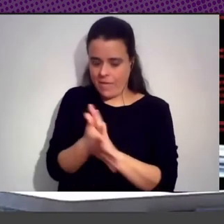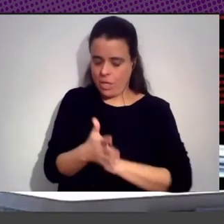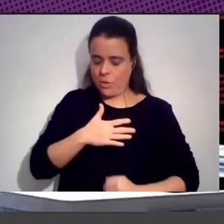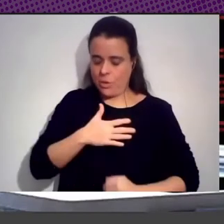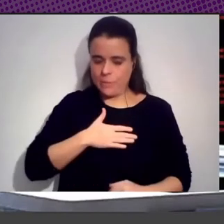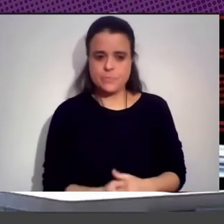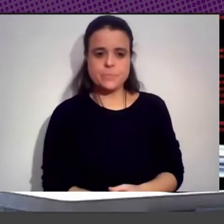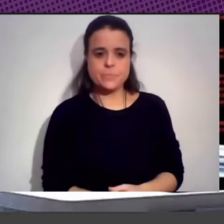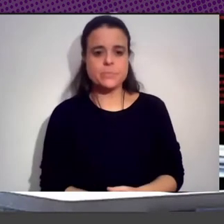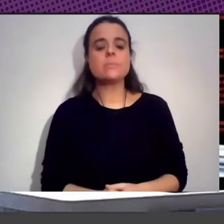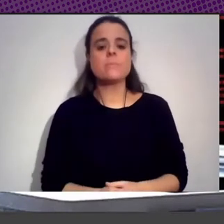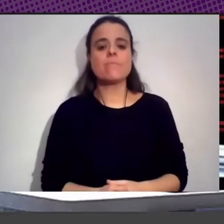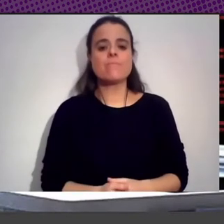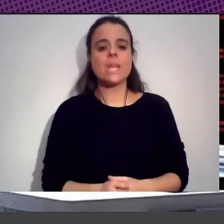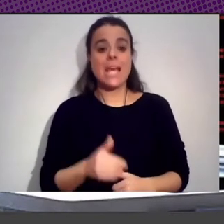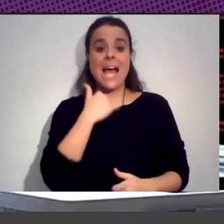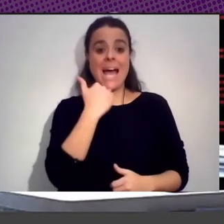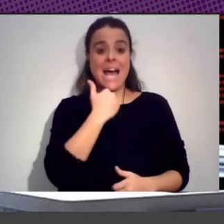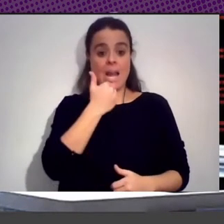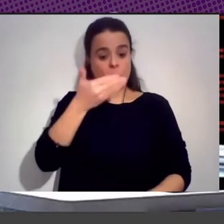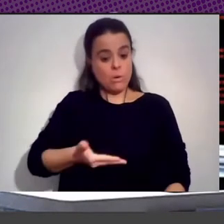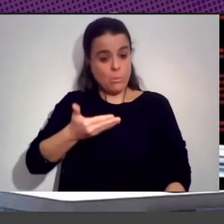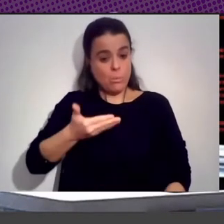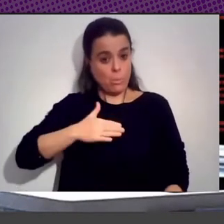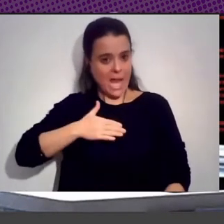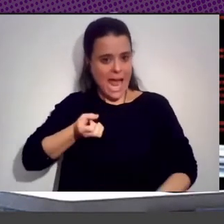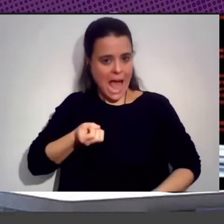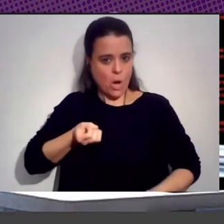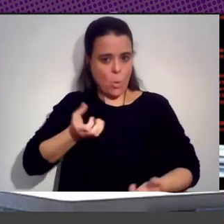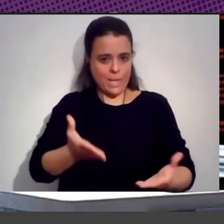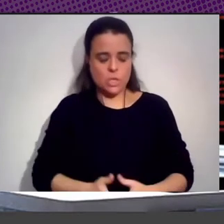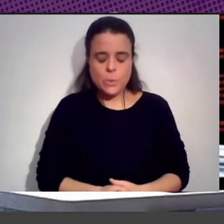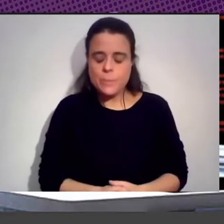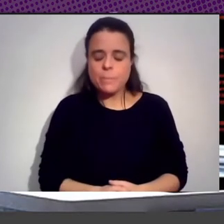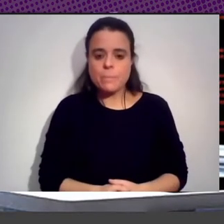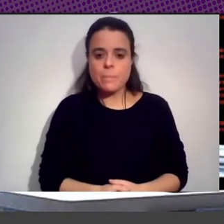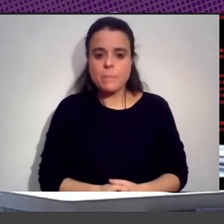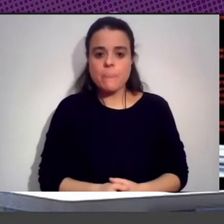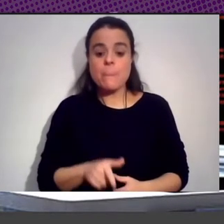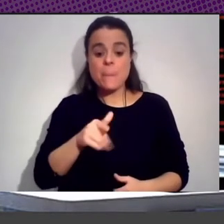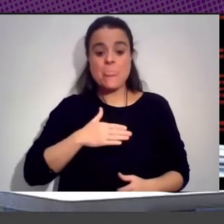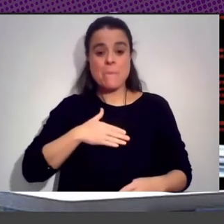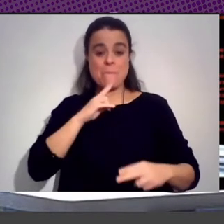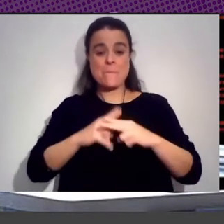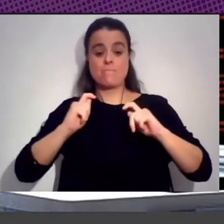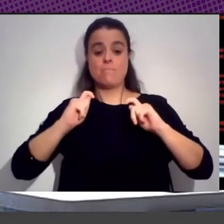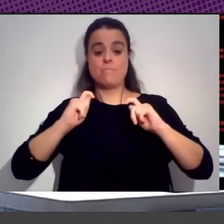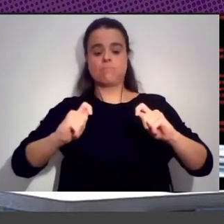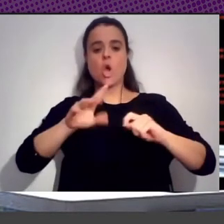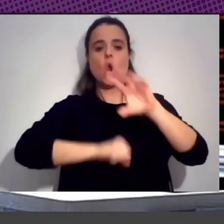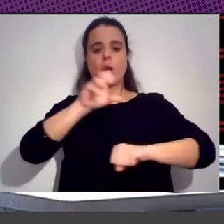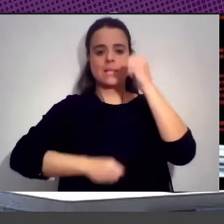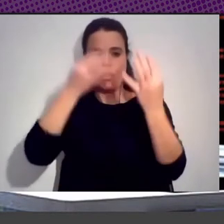Un Punto Importante Entonces Nuestro Argumento Es Que Esto Que Estamos Llamando Colonialismo De Datos No Es Una